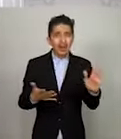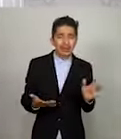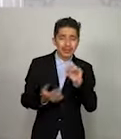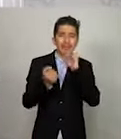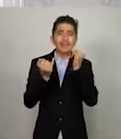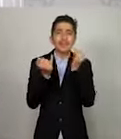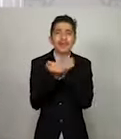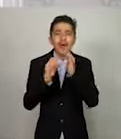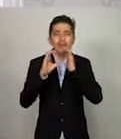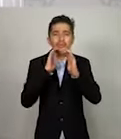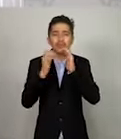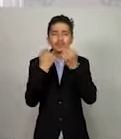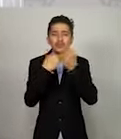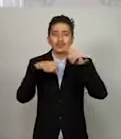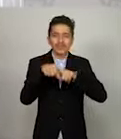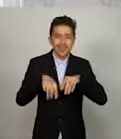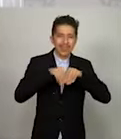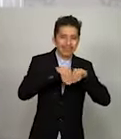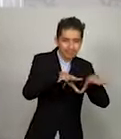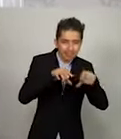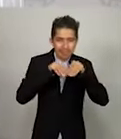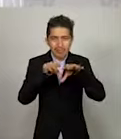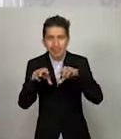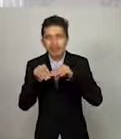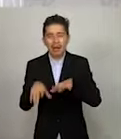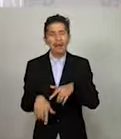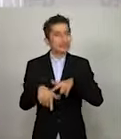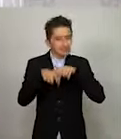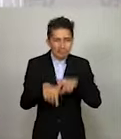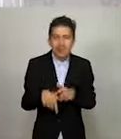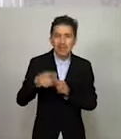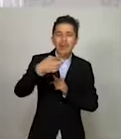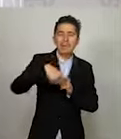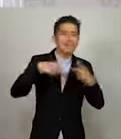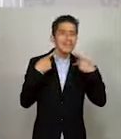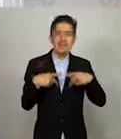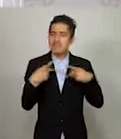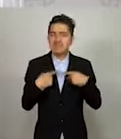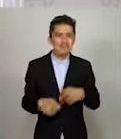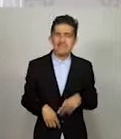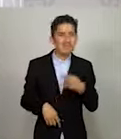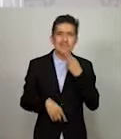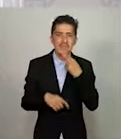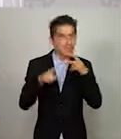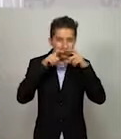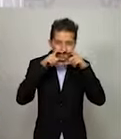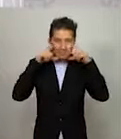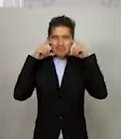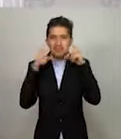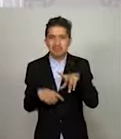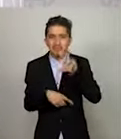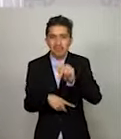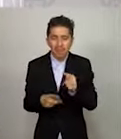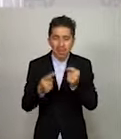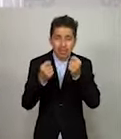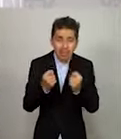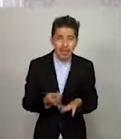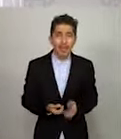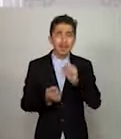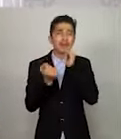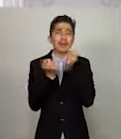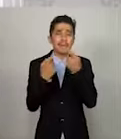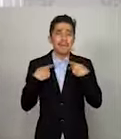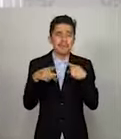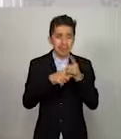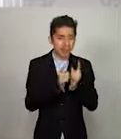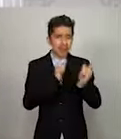se proporciona a través del área de comunicación social, sigue habiendo descuidos. Gente que no usa el cubrebocas, que no